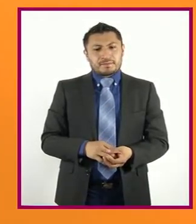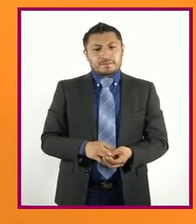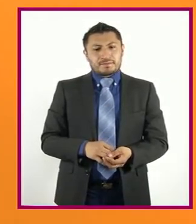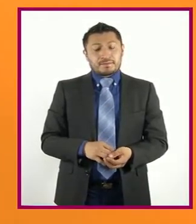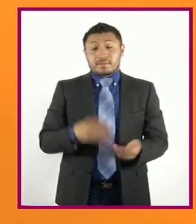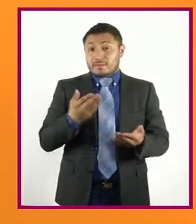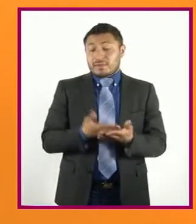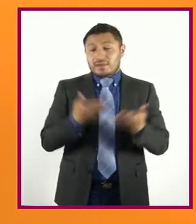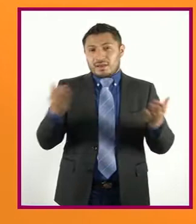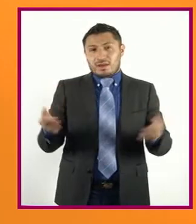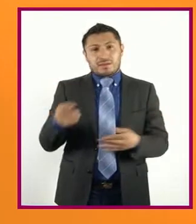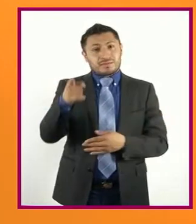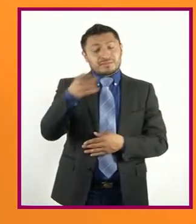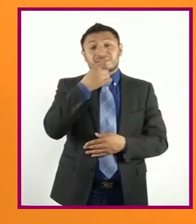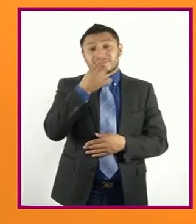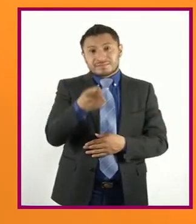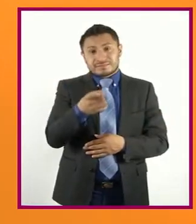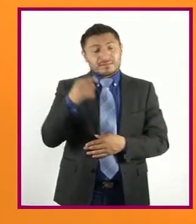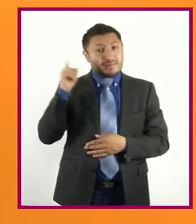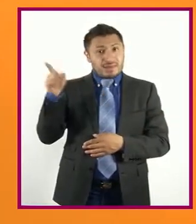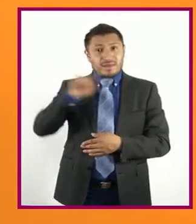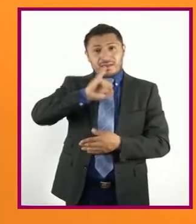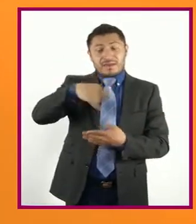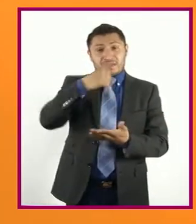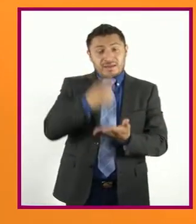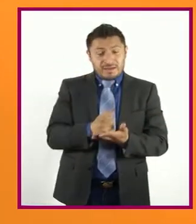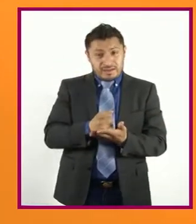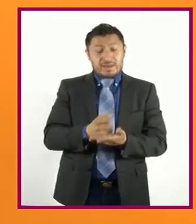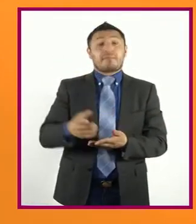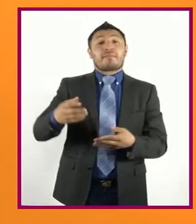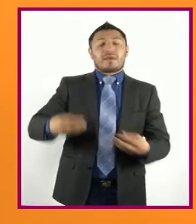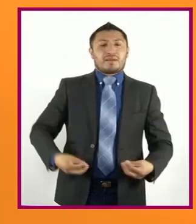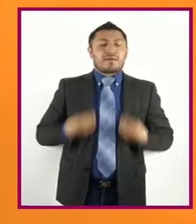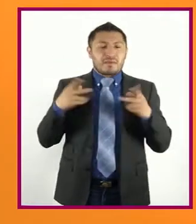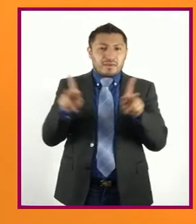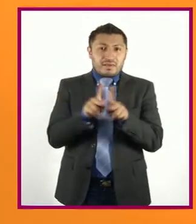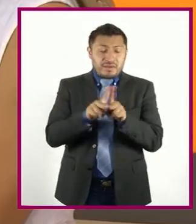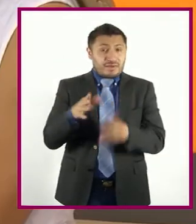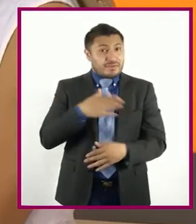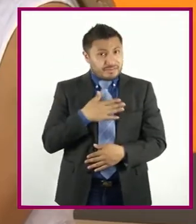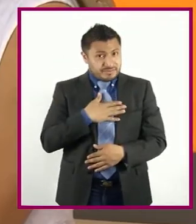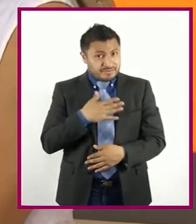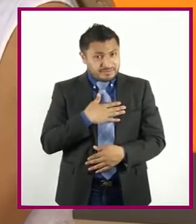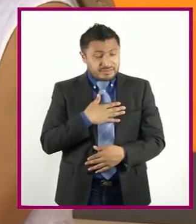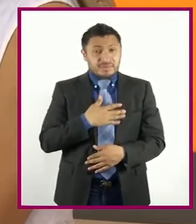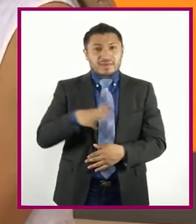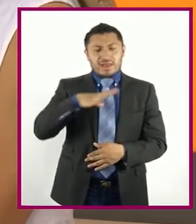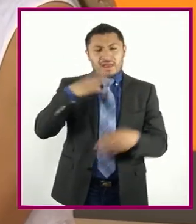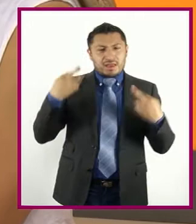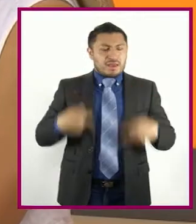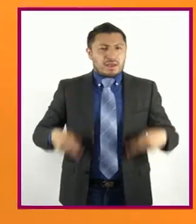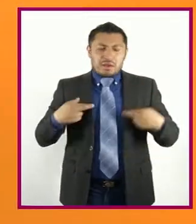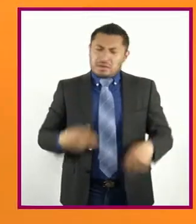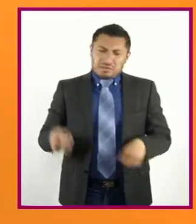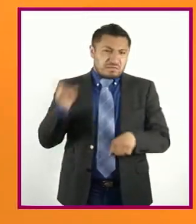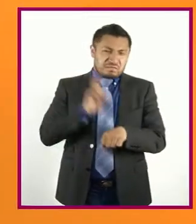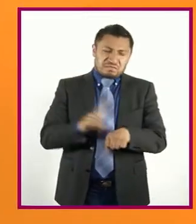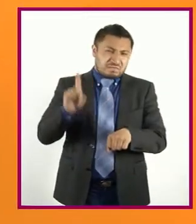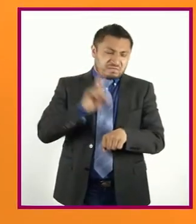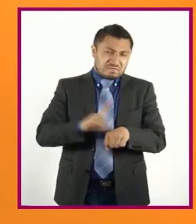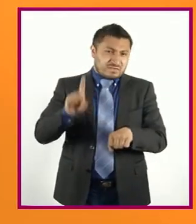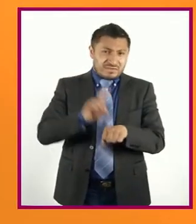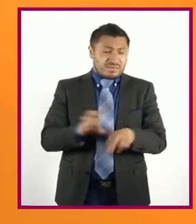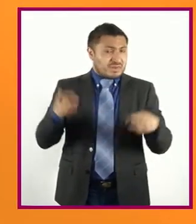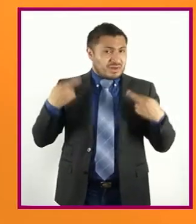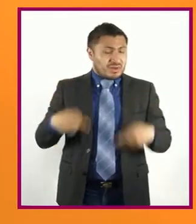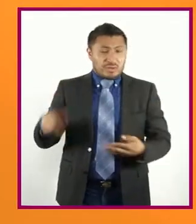Ahora que lo dicen En Jalapa Del Marqués Donde viven Mis primos Se visten Cotidianamente Con los trajes De